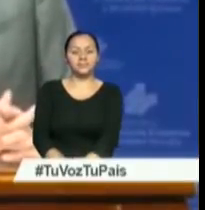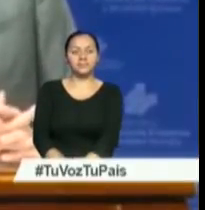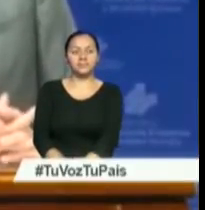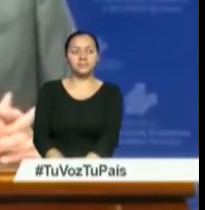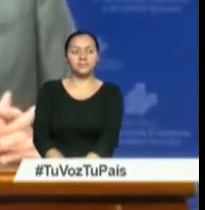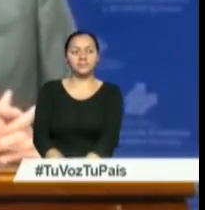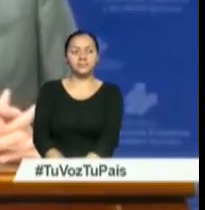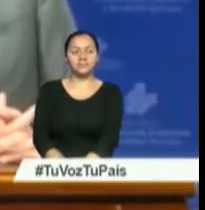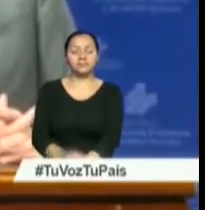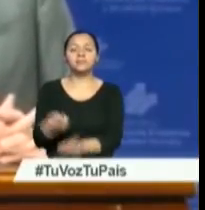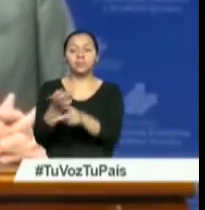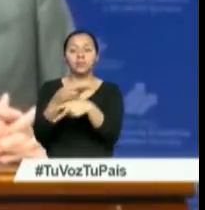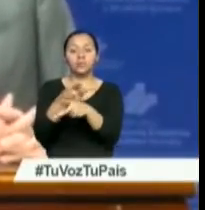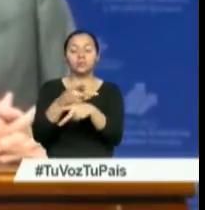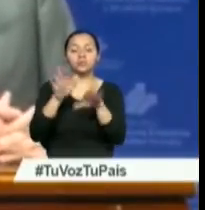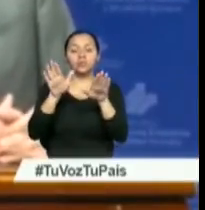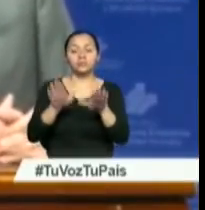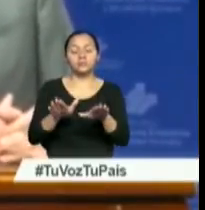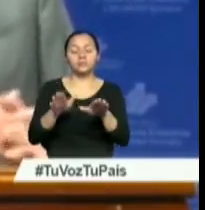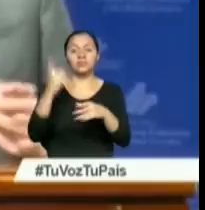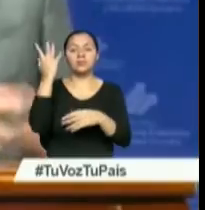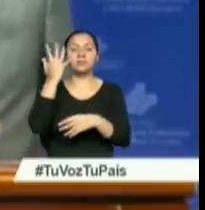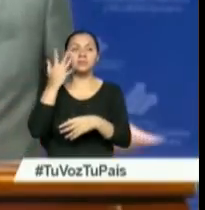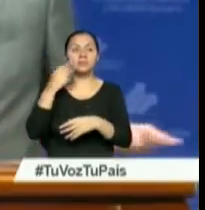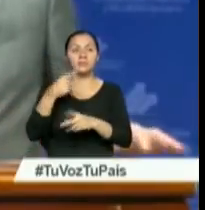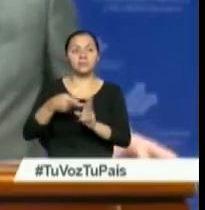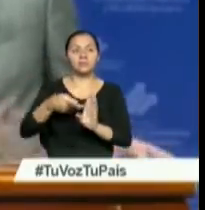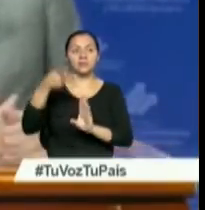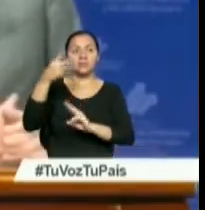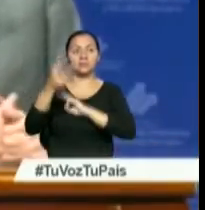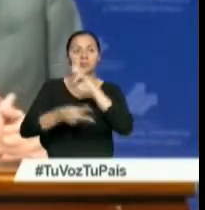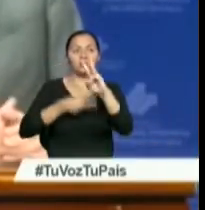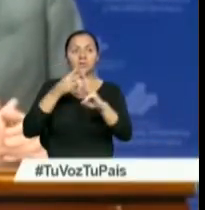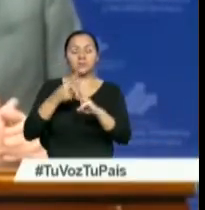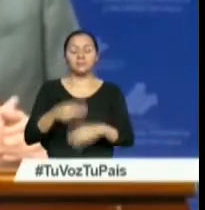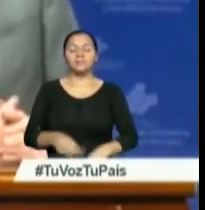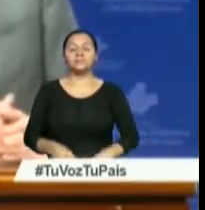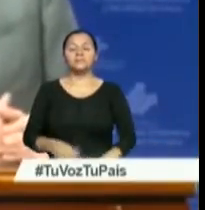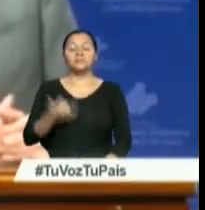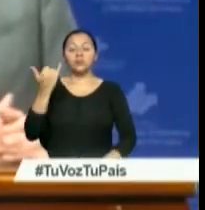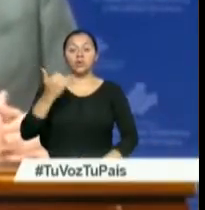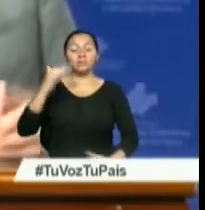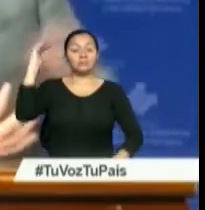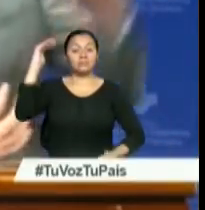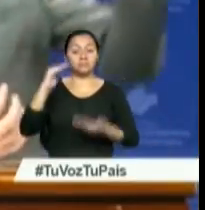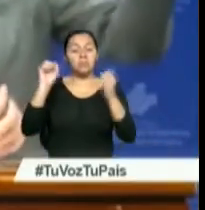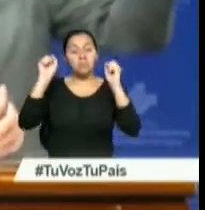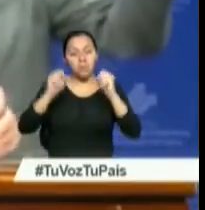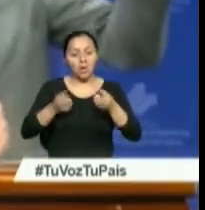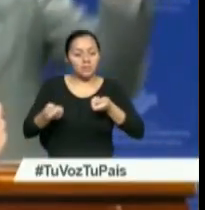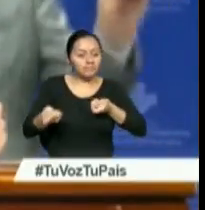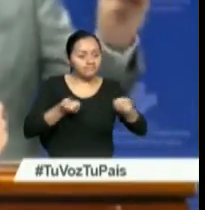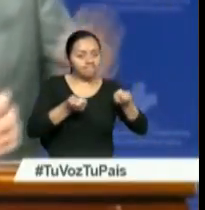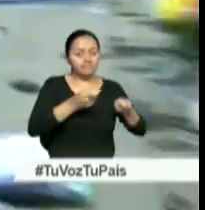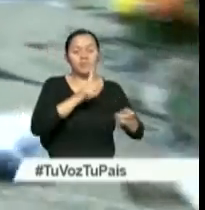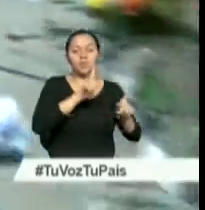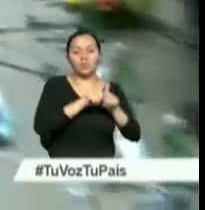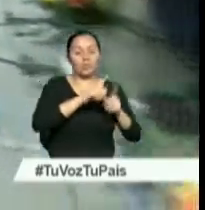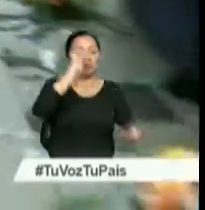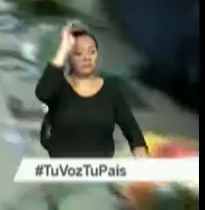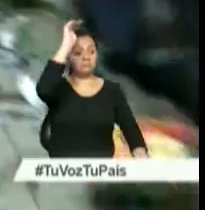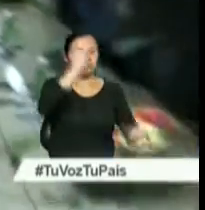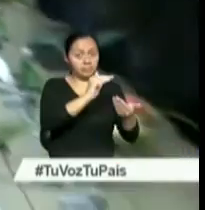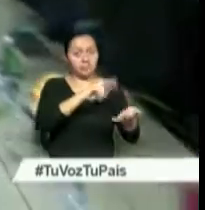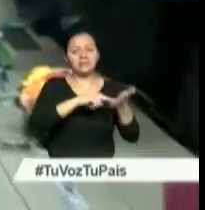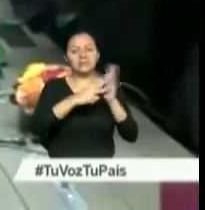en cuanto a la producción diaria del petróleo a nivel mundial. Es una reducción que nos va a permitir bajar los stocks. De